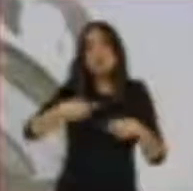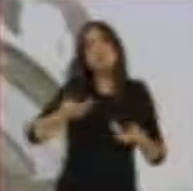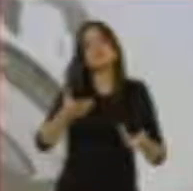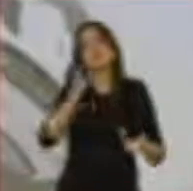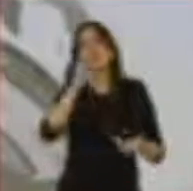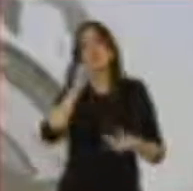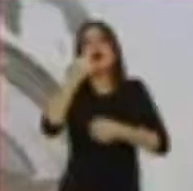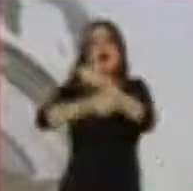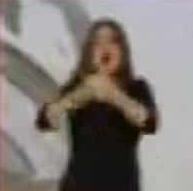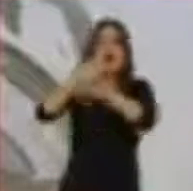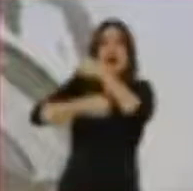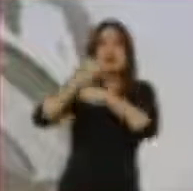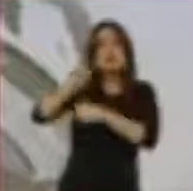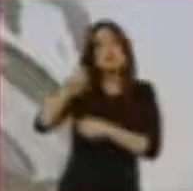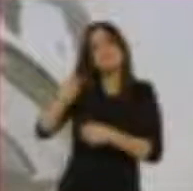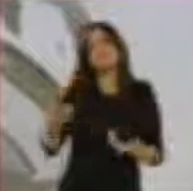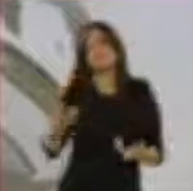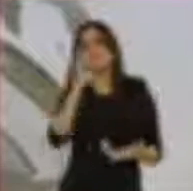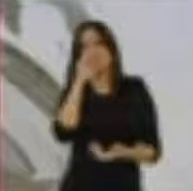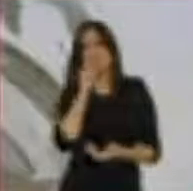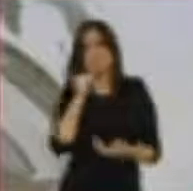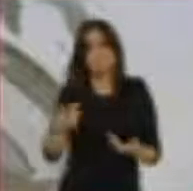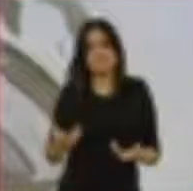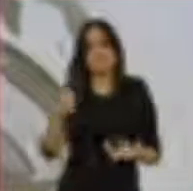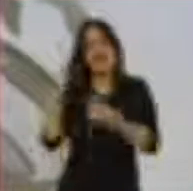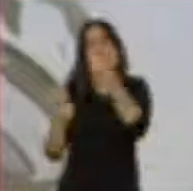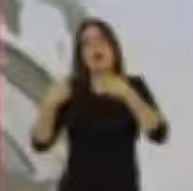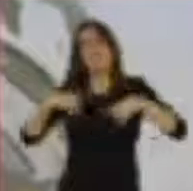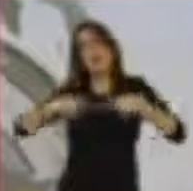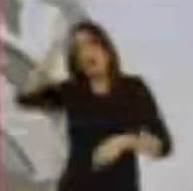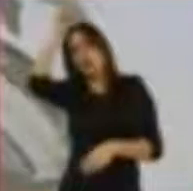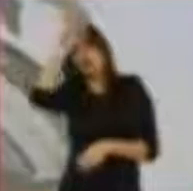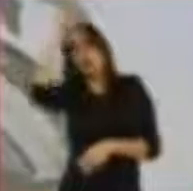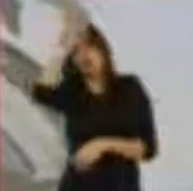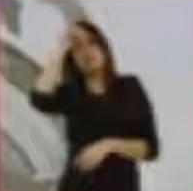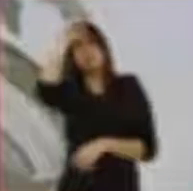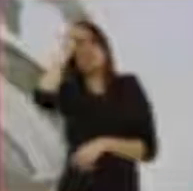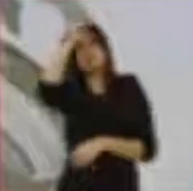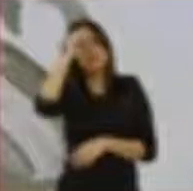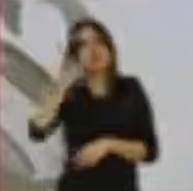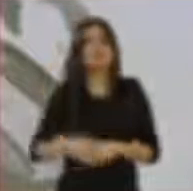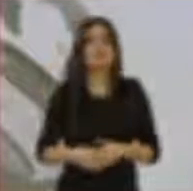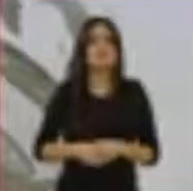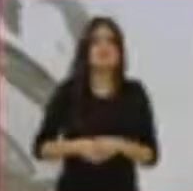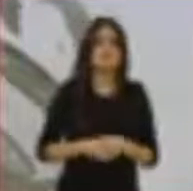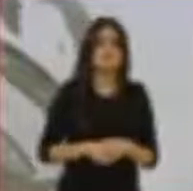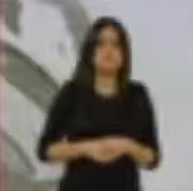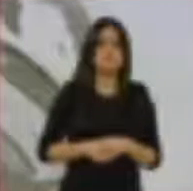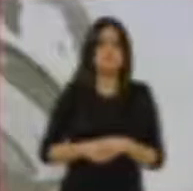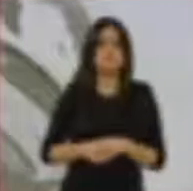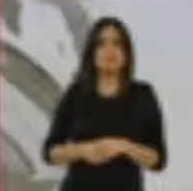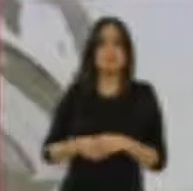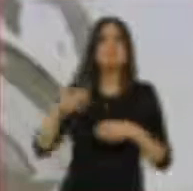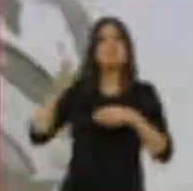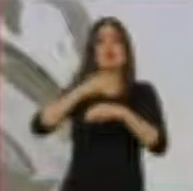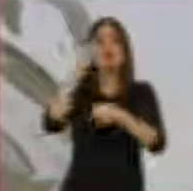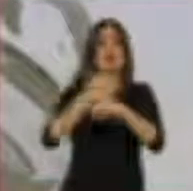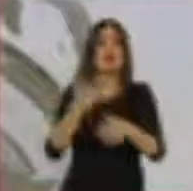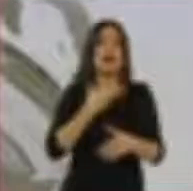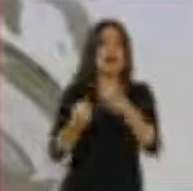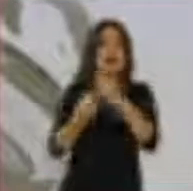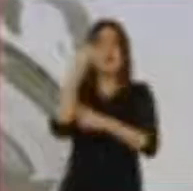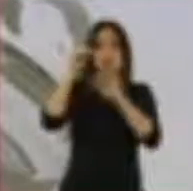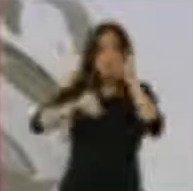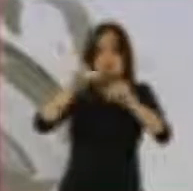tienen que pasar los años para saber si hicieron algo. Este probablemente es de los más importantes. Sí, sí, sí. Porque en algún sentido estamos en un nuevo diseño